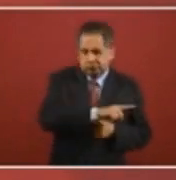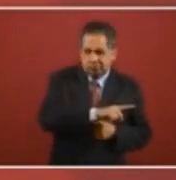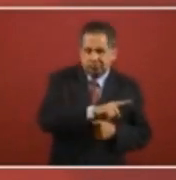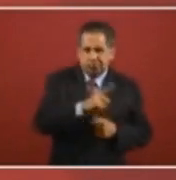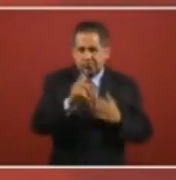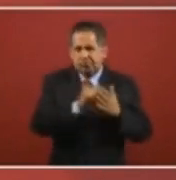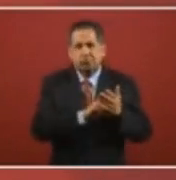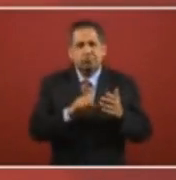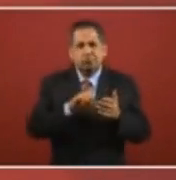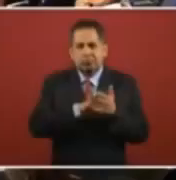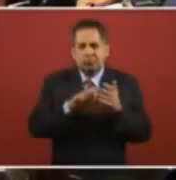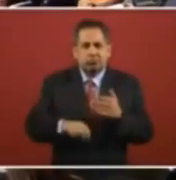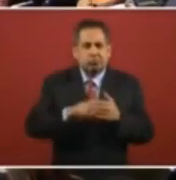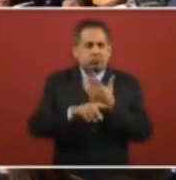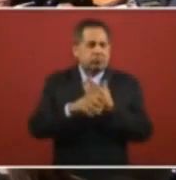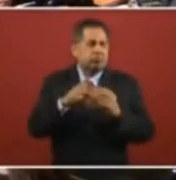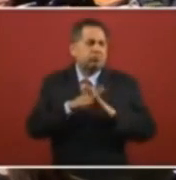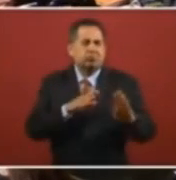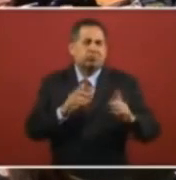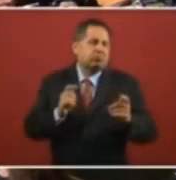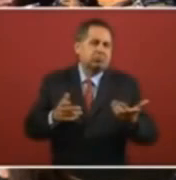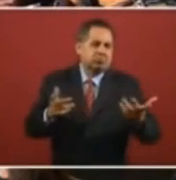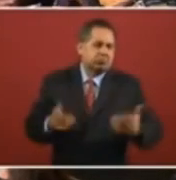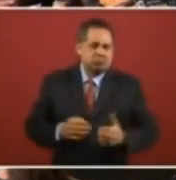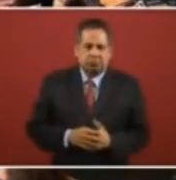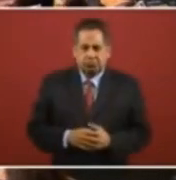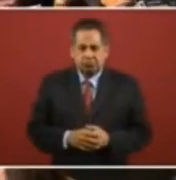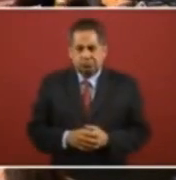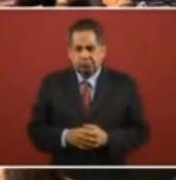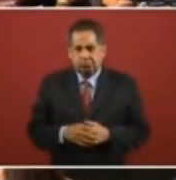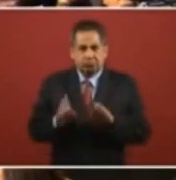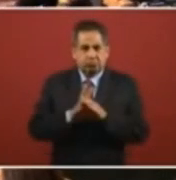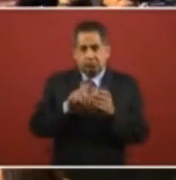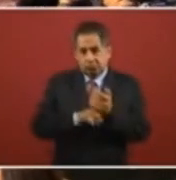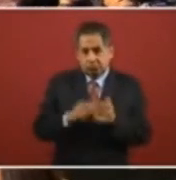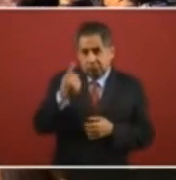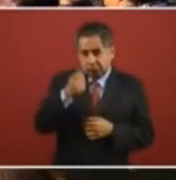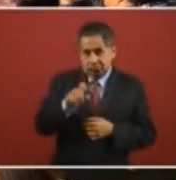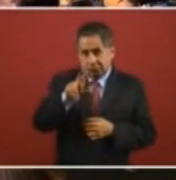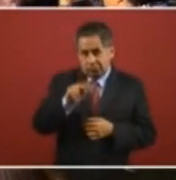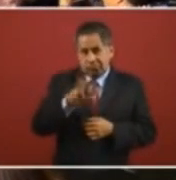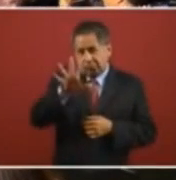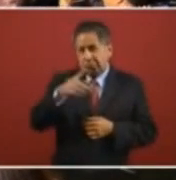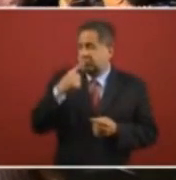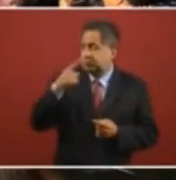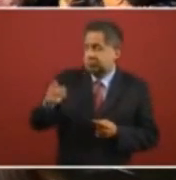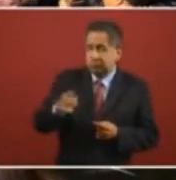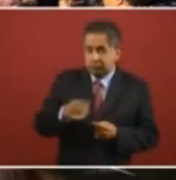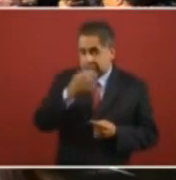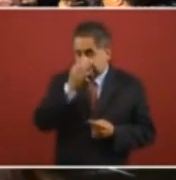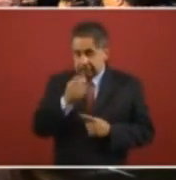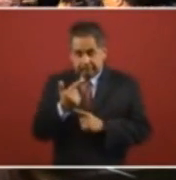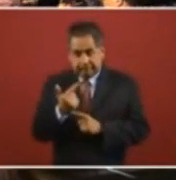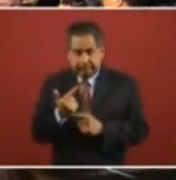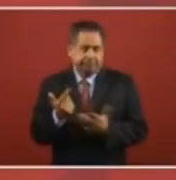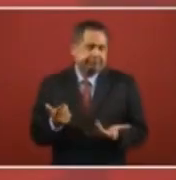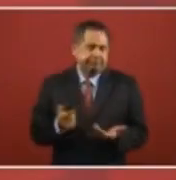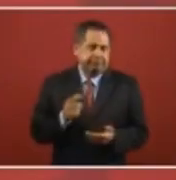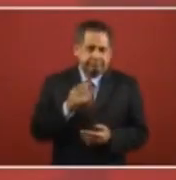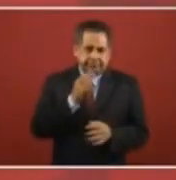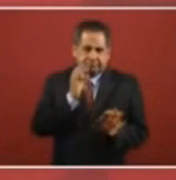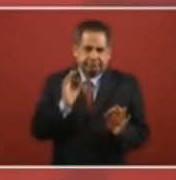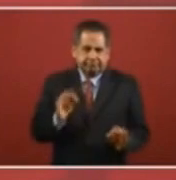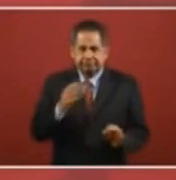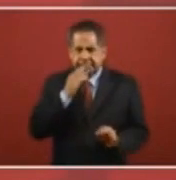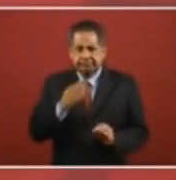la materia migratoria, pues tenemos en general 185 quejas. Que tenga siete todo este despliegue me parece una